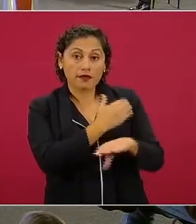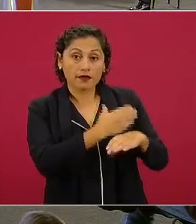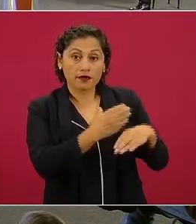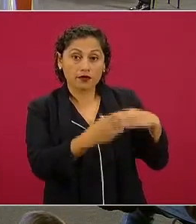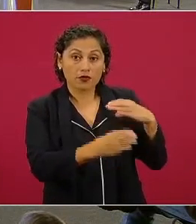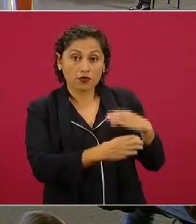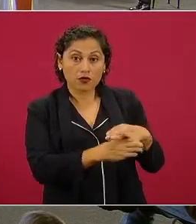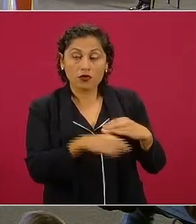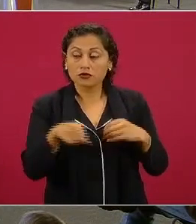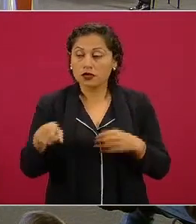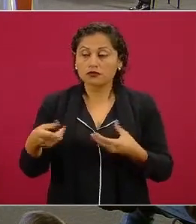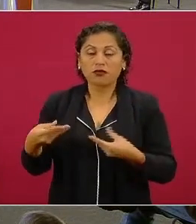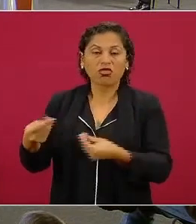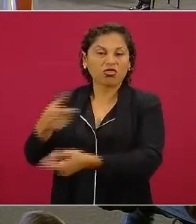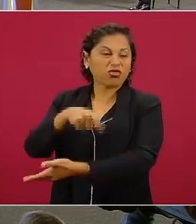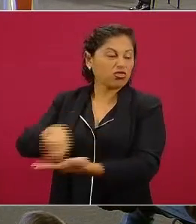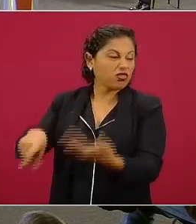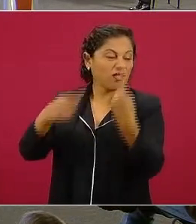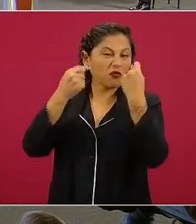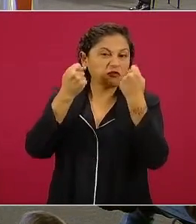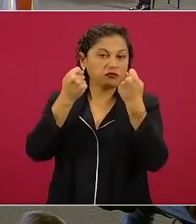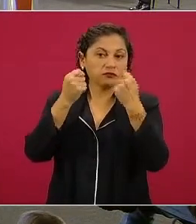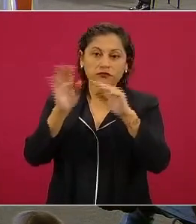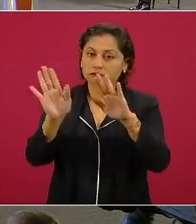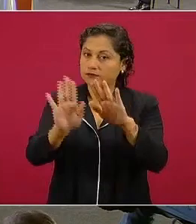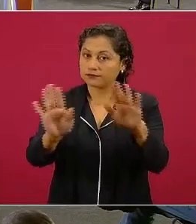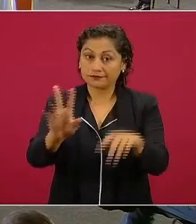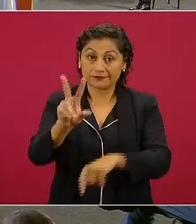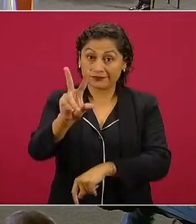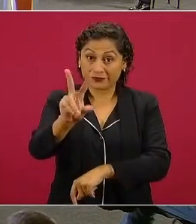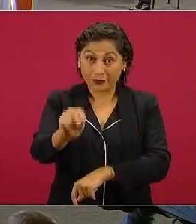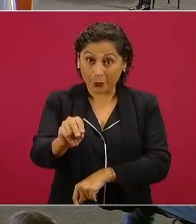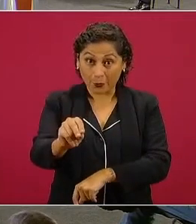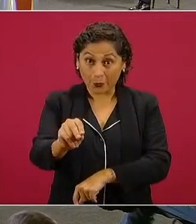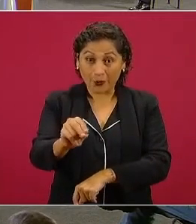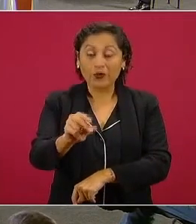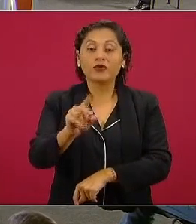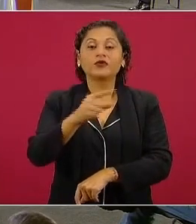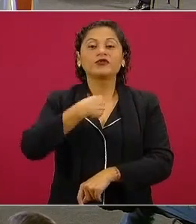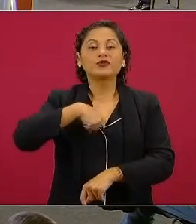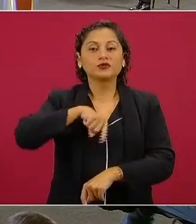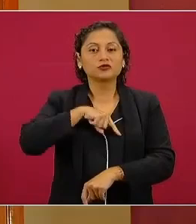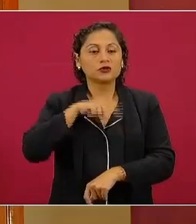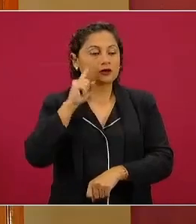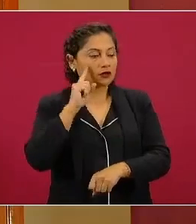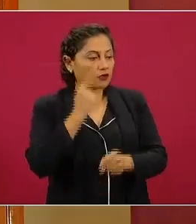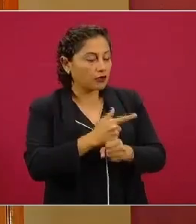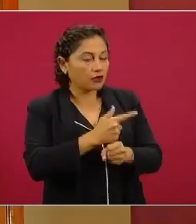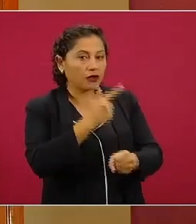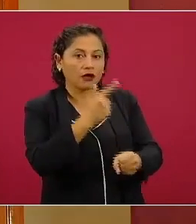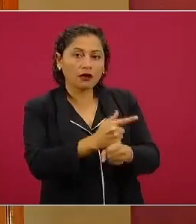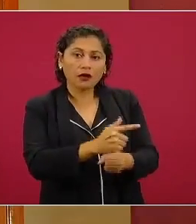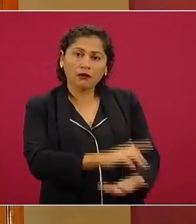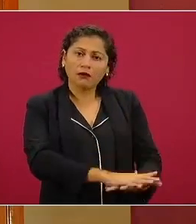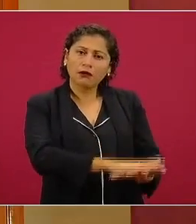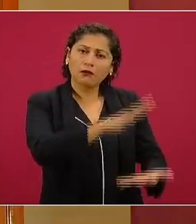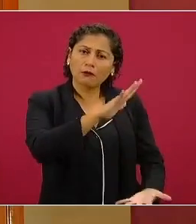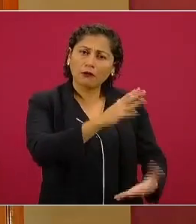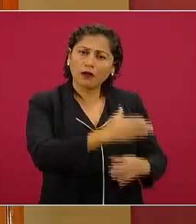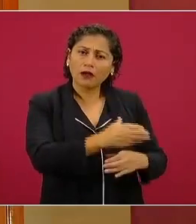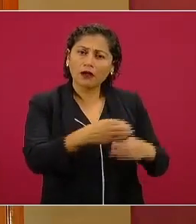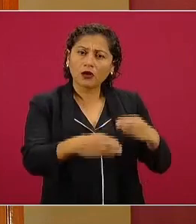Estamos ahorrando porque estaban llenos los almacenes de papelería y de equipo.